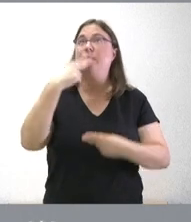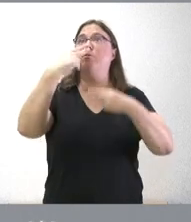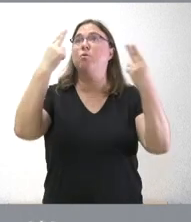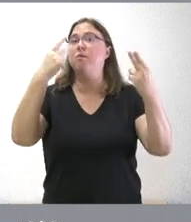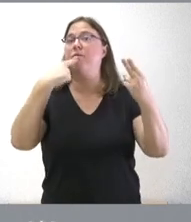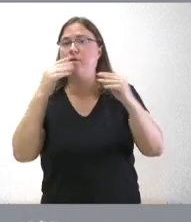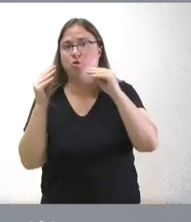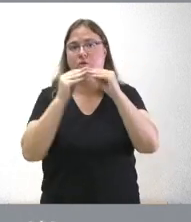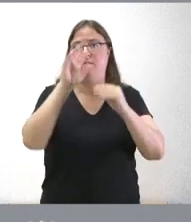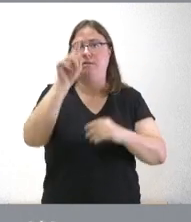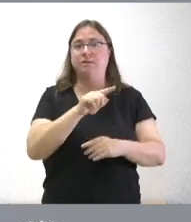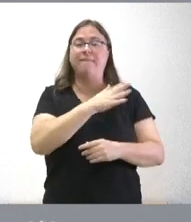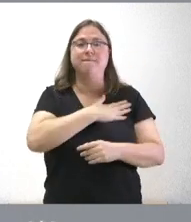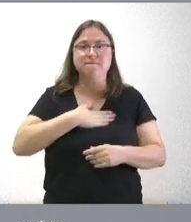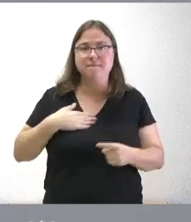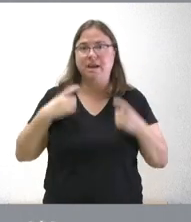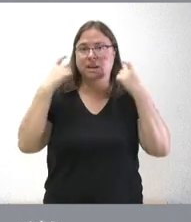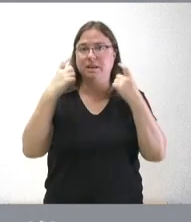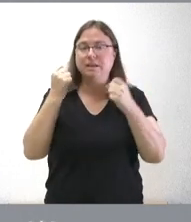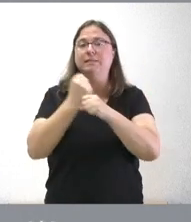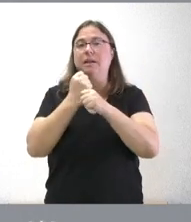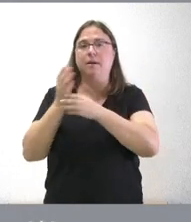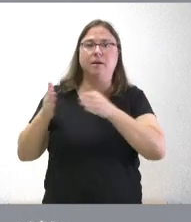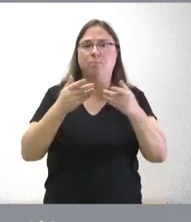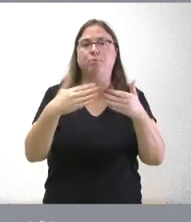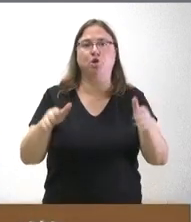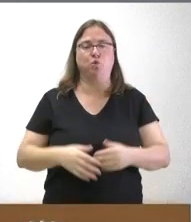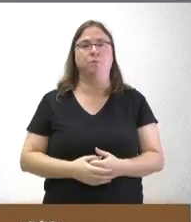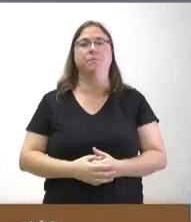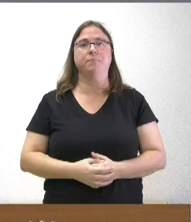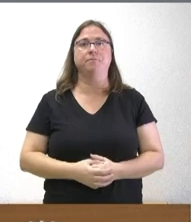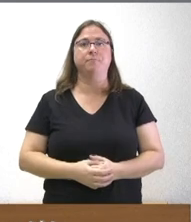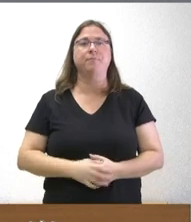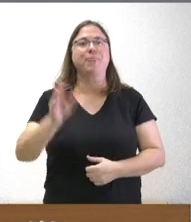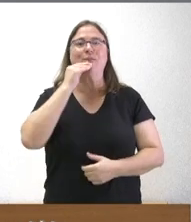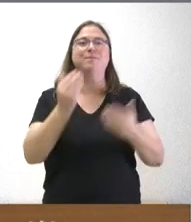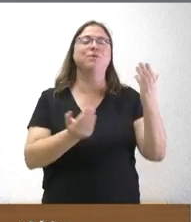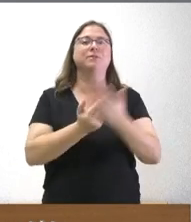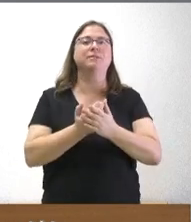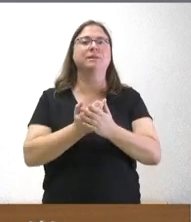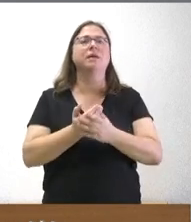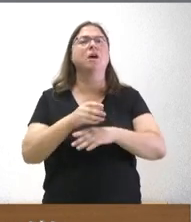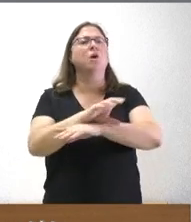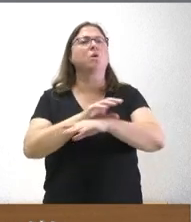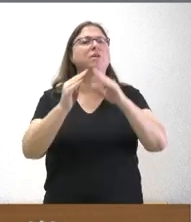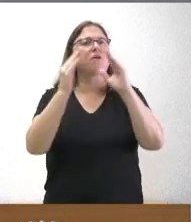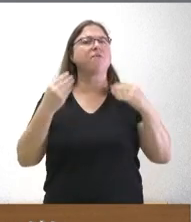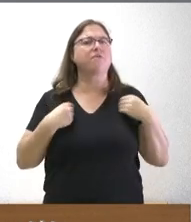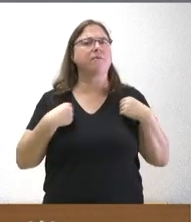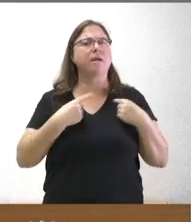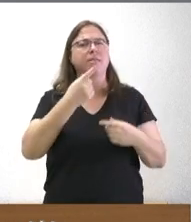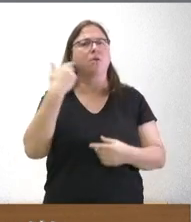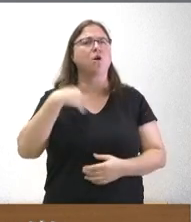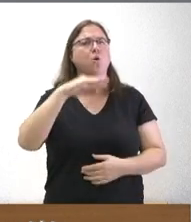ministra de que su interés y su objetivo es trabajar en esa dirección Hola, buenos días el consejero de vivienda fijó en